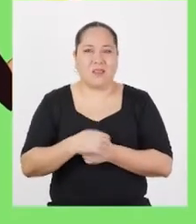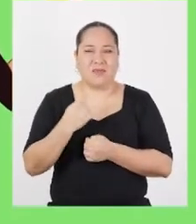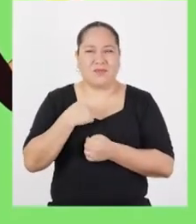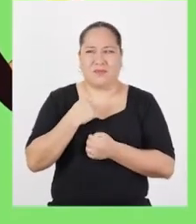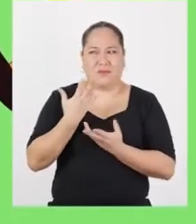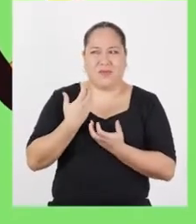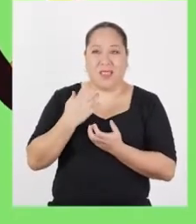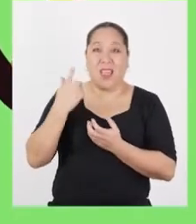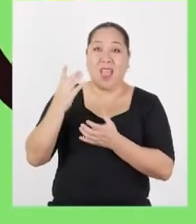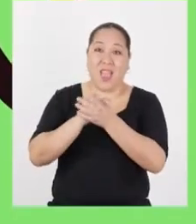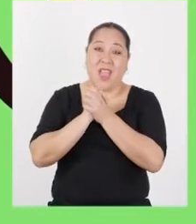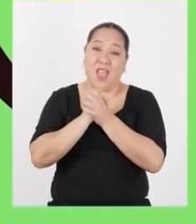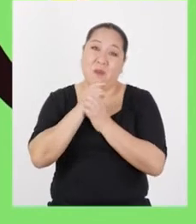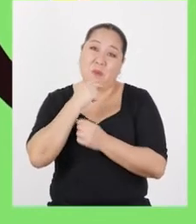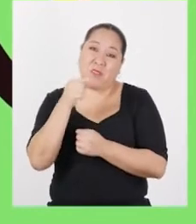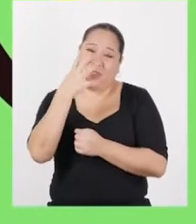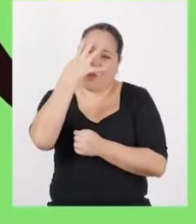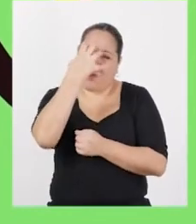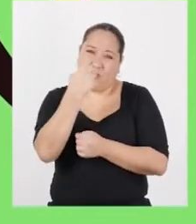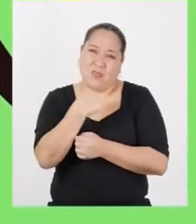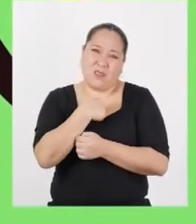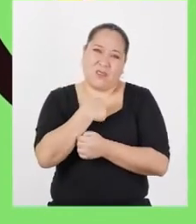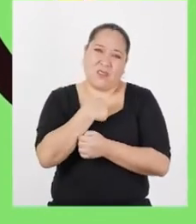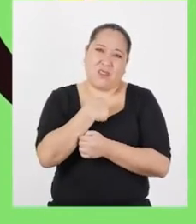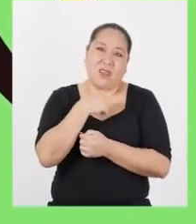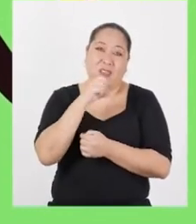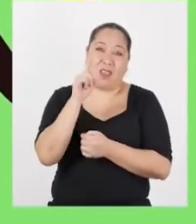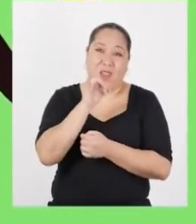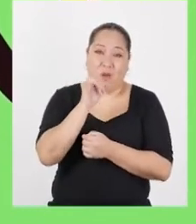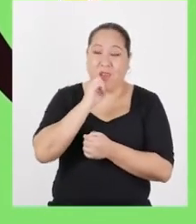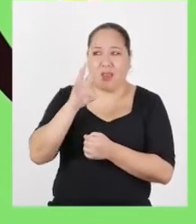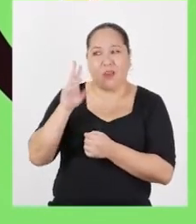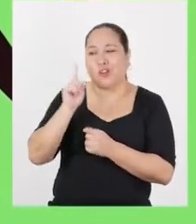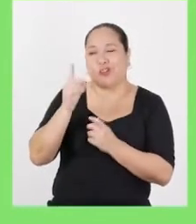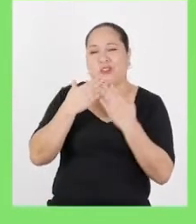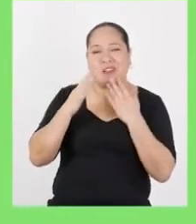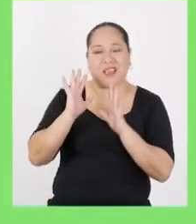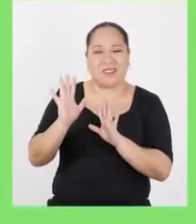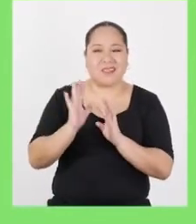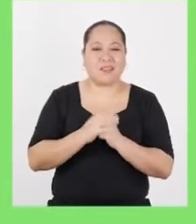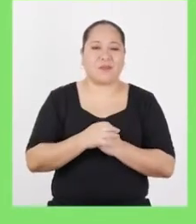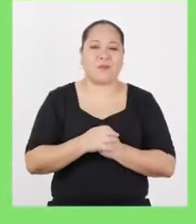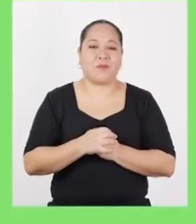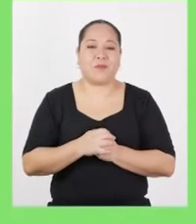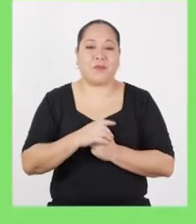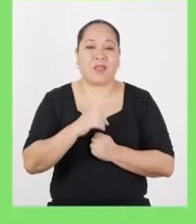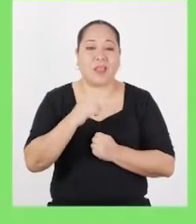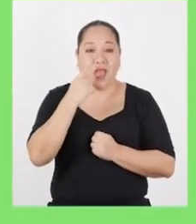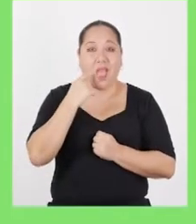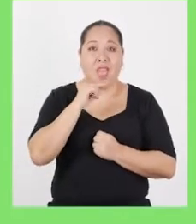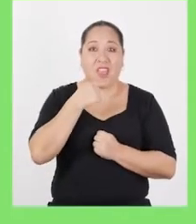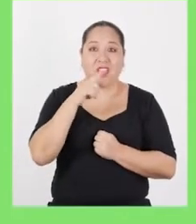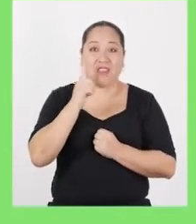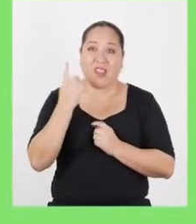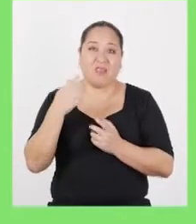Yo no quería que mi amiga se molestara. Pero igual le dije, no, gracias. Ellos